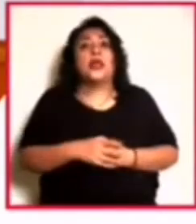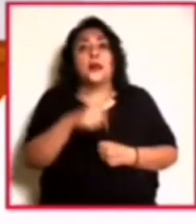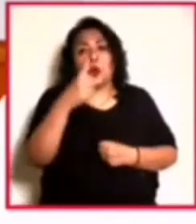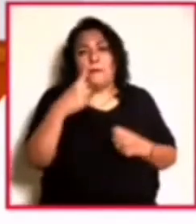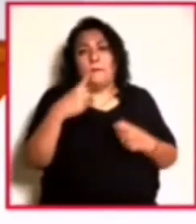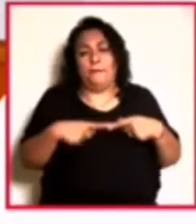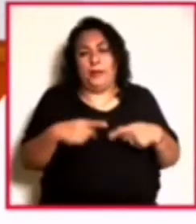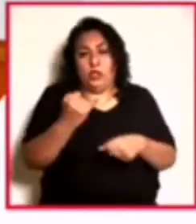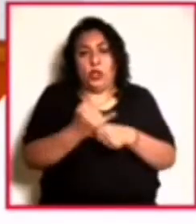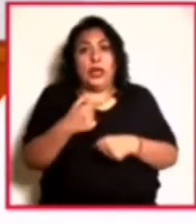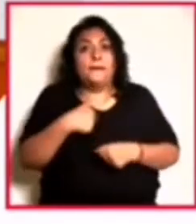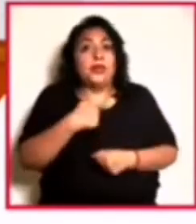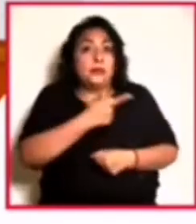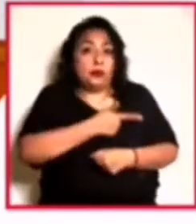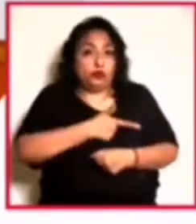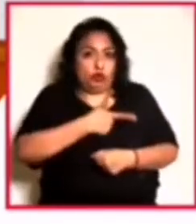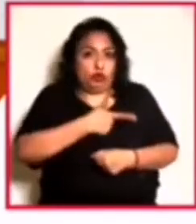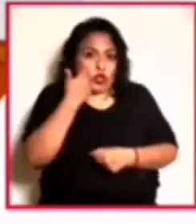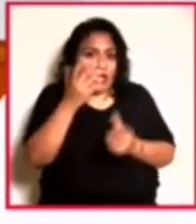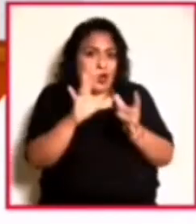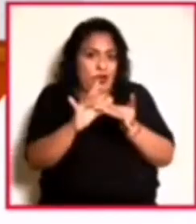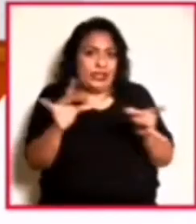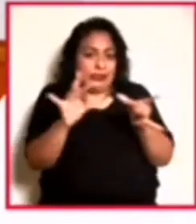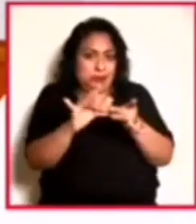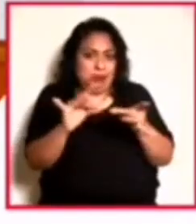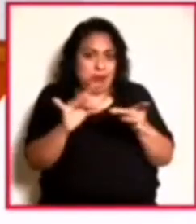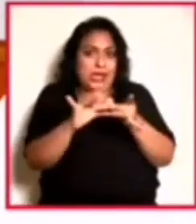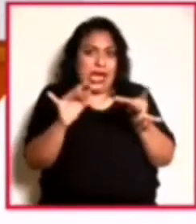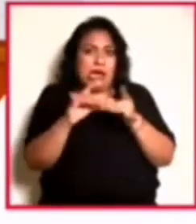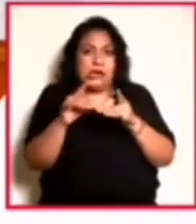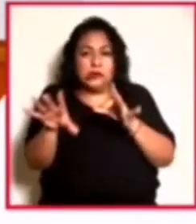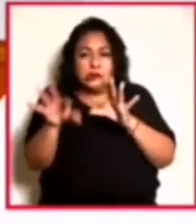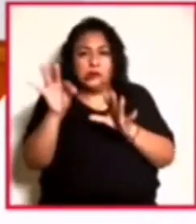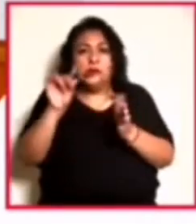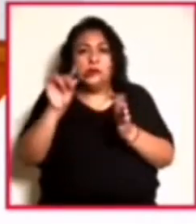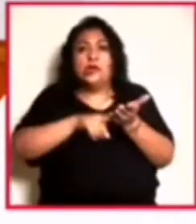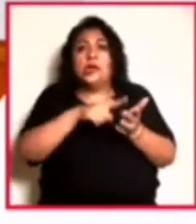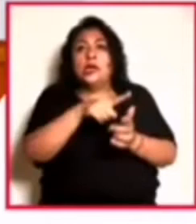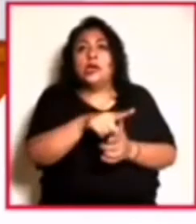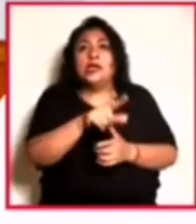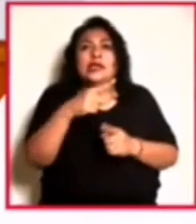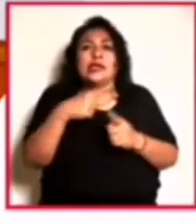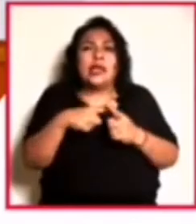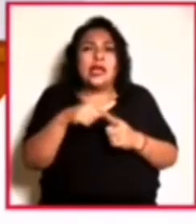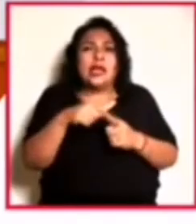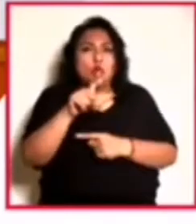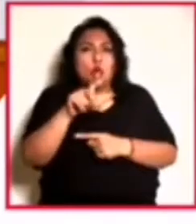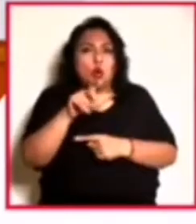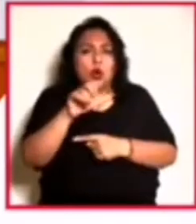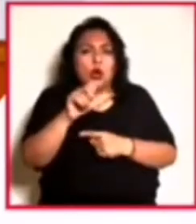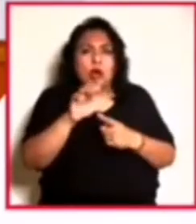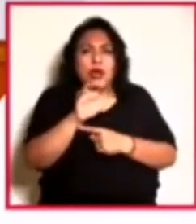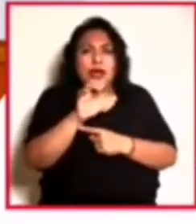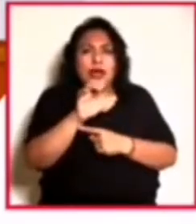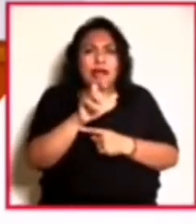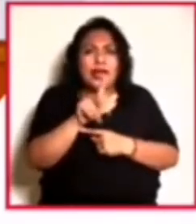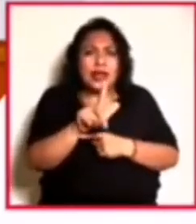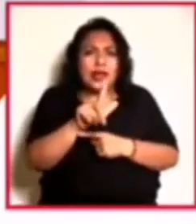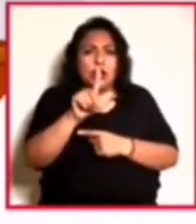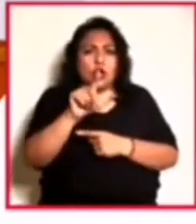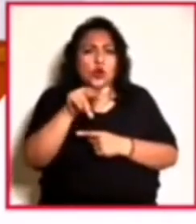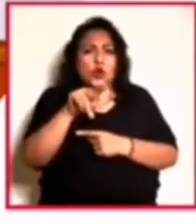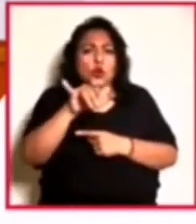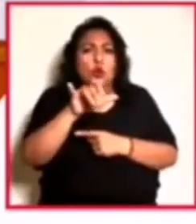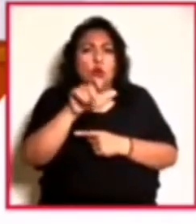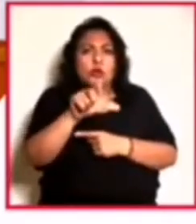que a mí me gustaría platicar entre los que vienen es Luhmholtz. Carl Luhmholtz, que es